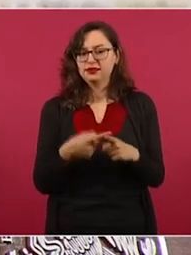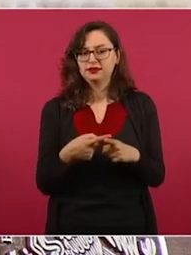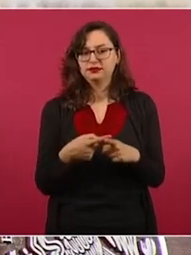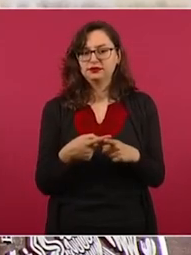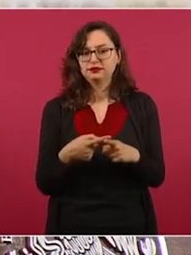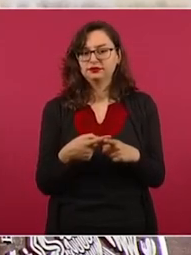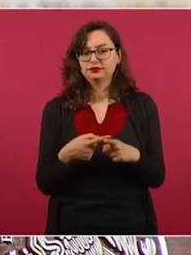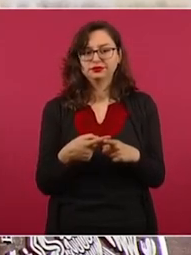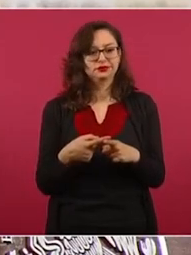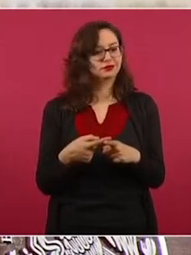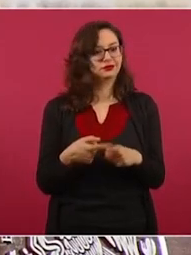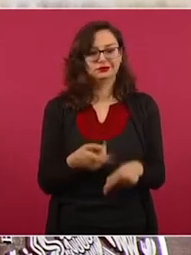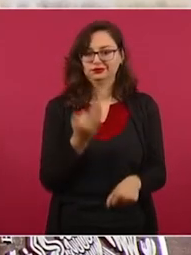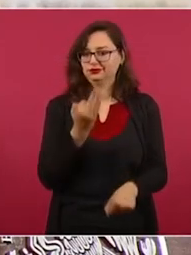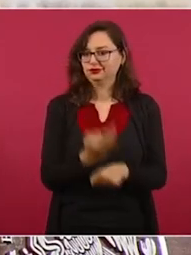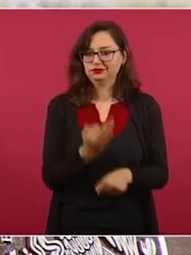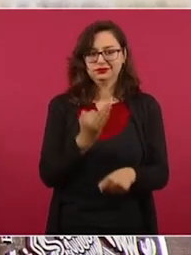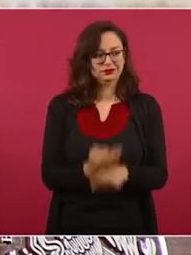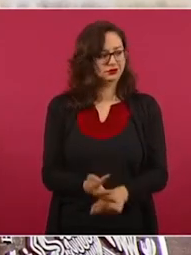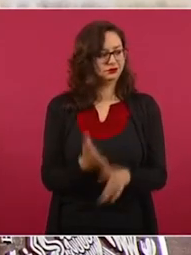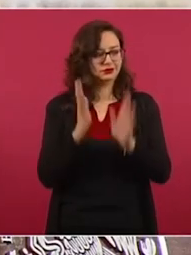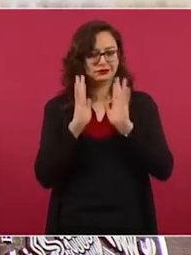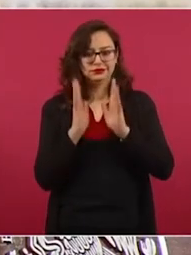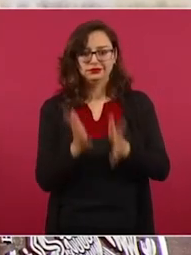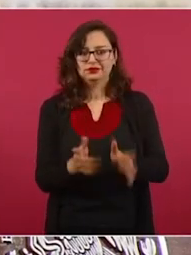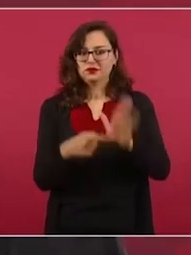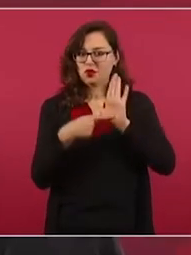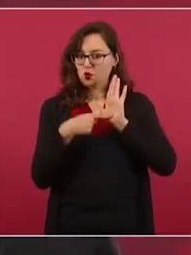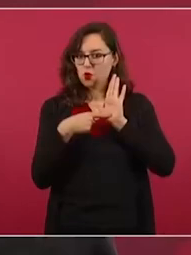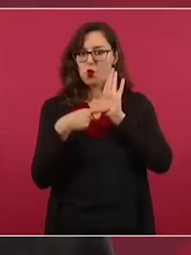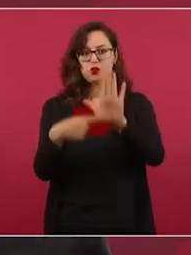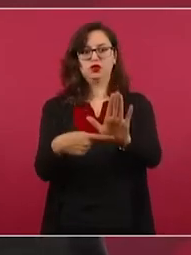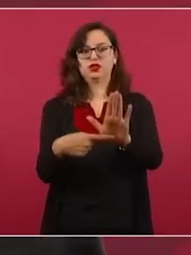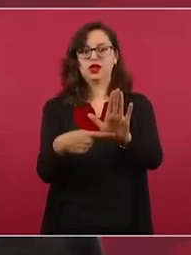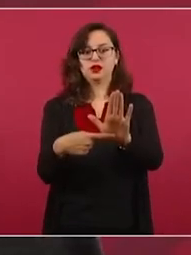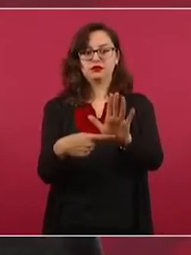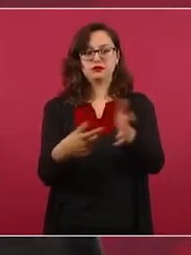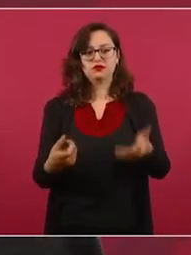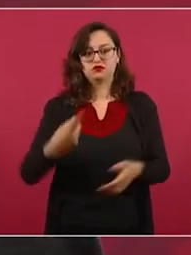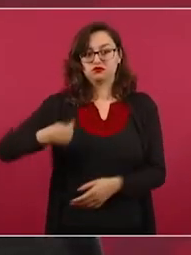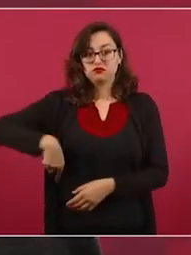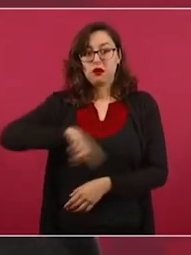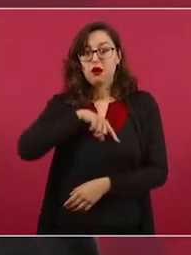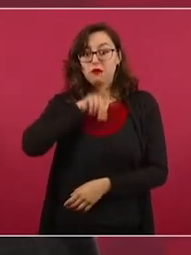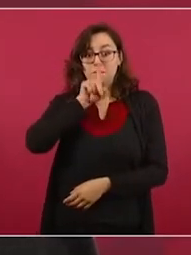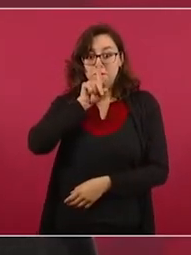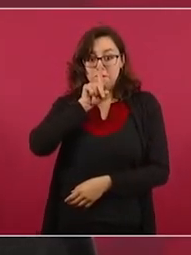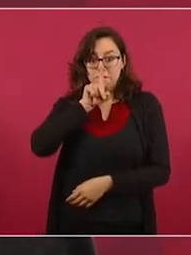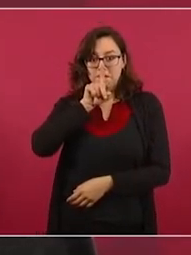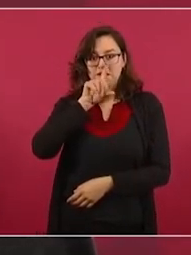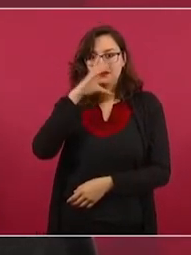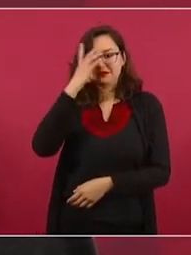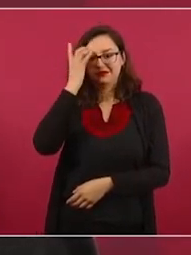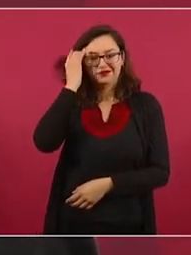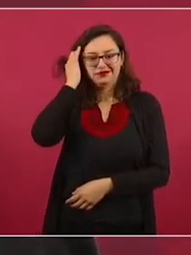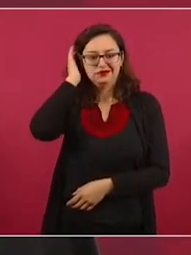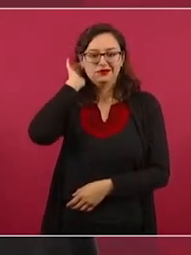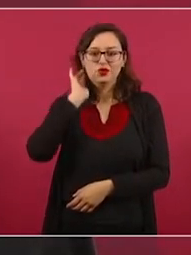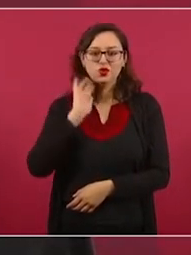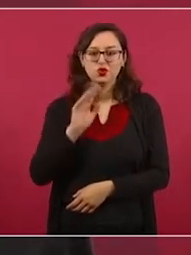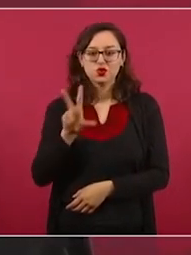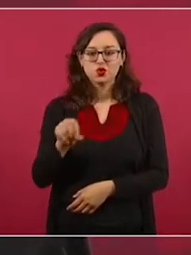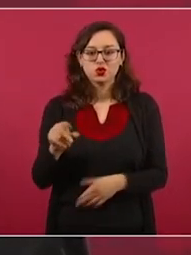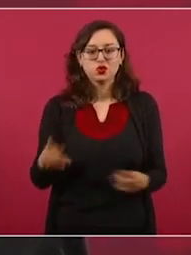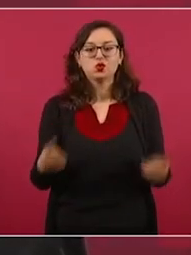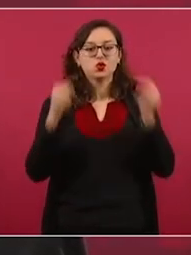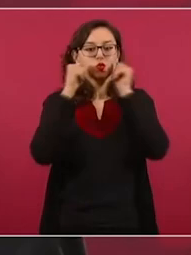Aquí no nos quedamos callados, sea